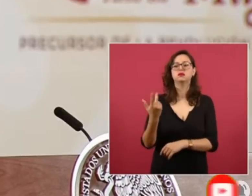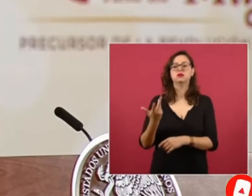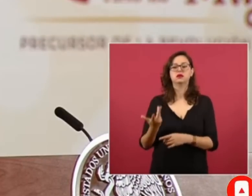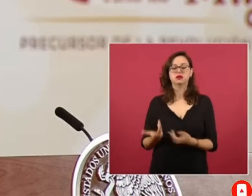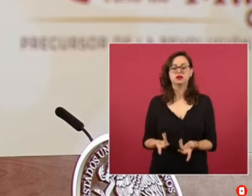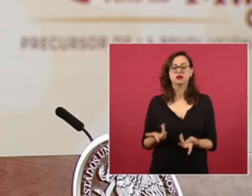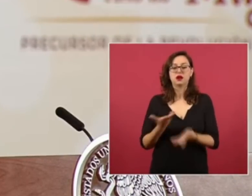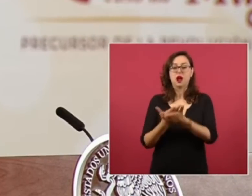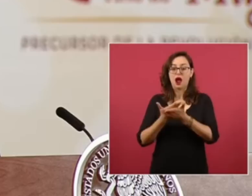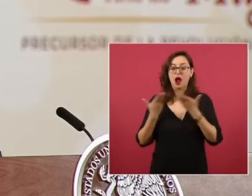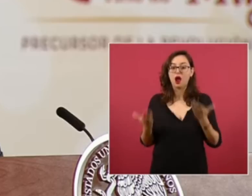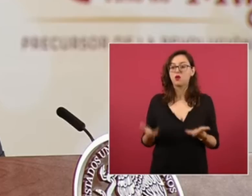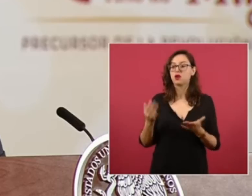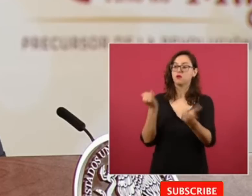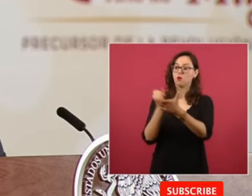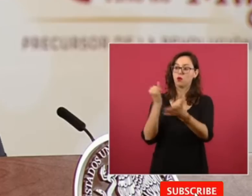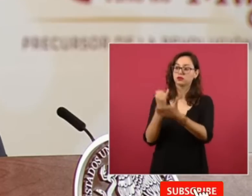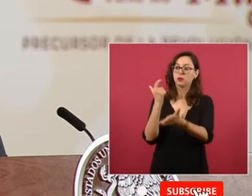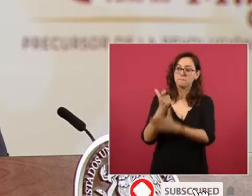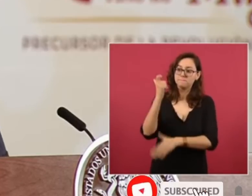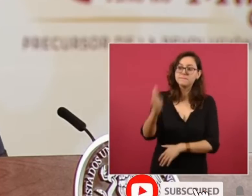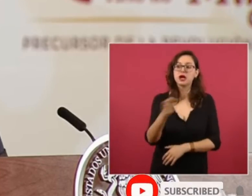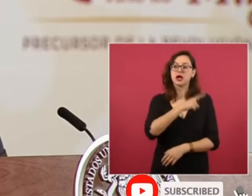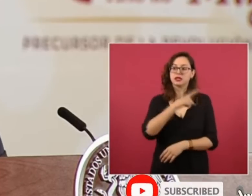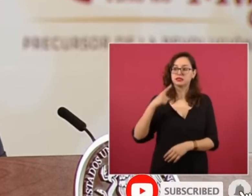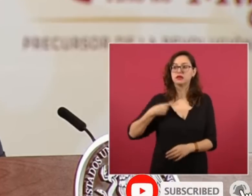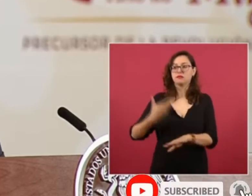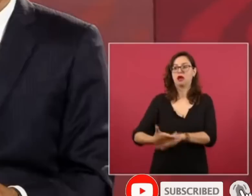que ahora tienen que pagar impuestos y antes no pagaban